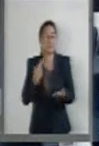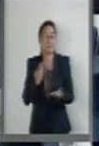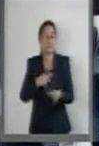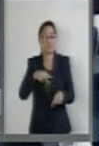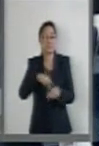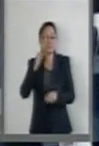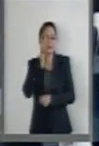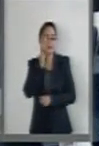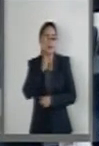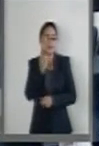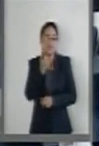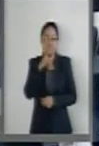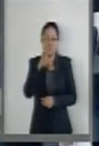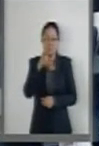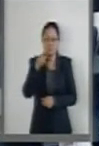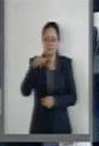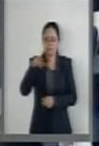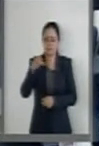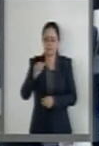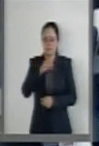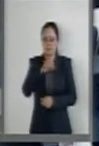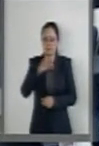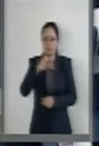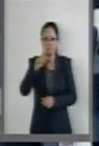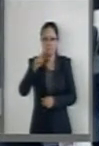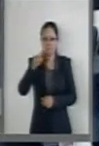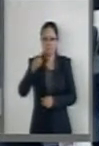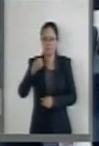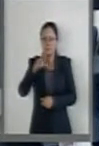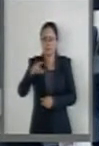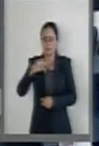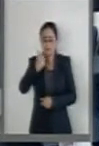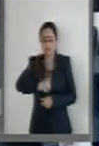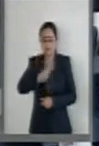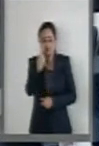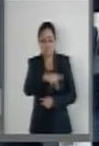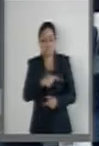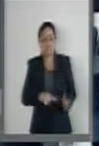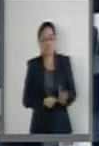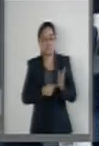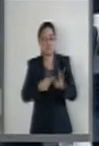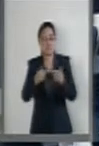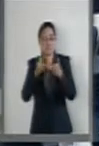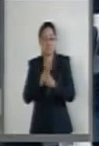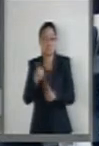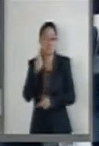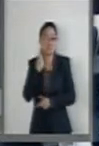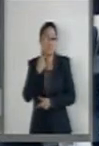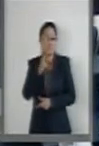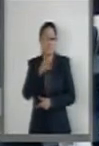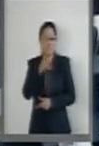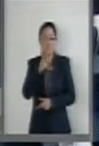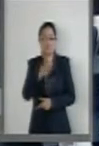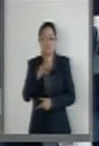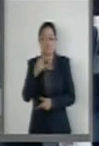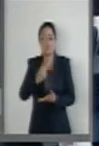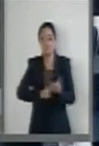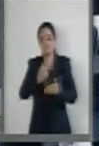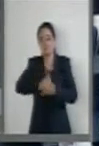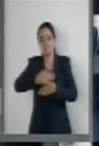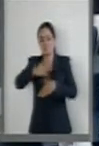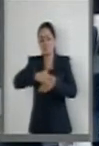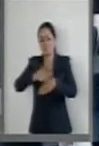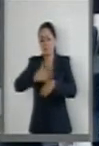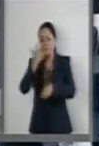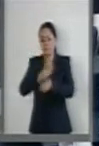La palabra a la senadora Yolanda de la Torre Valdés para presentar a nombre propio de diversos senadores del Grupo Parlamentario del Partido Revolucionario Institucional un proyecto de decreto